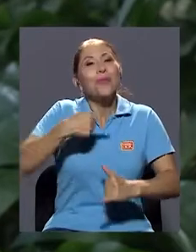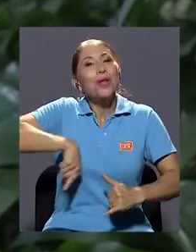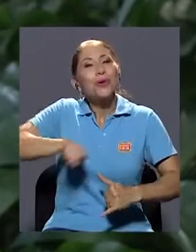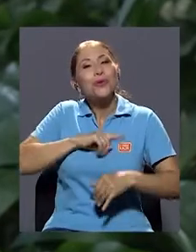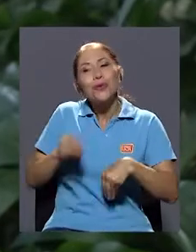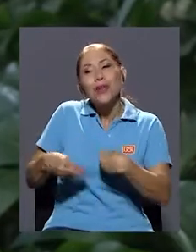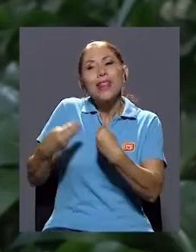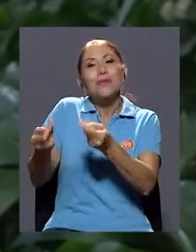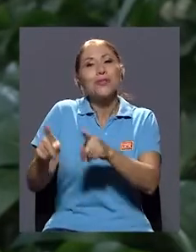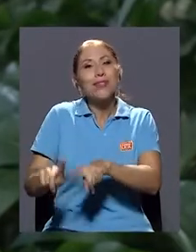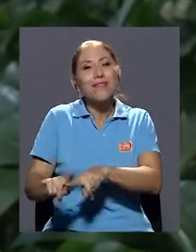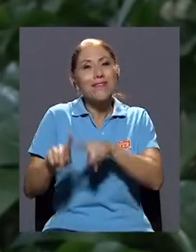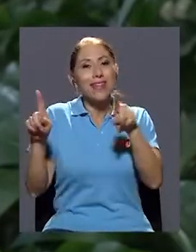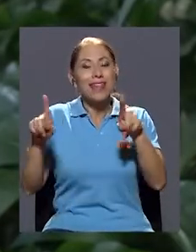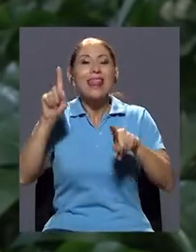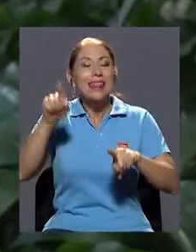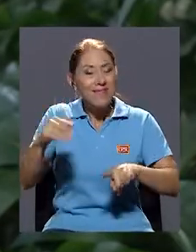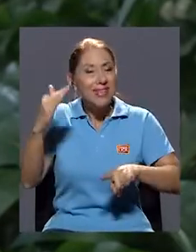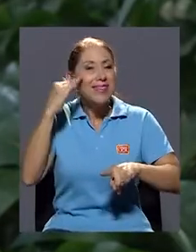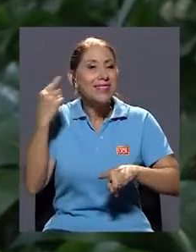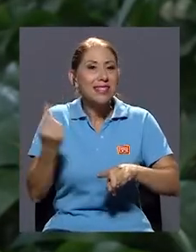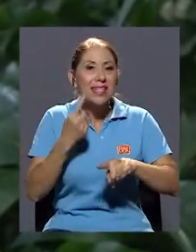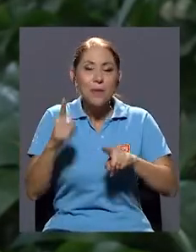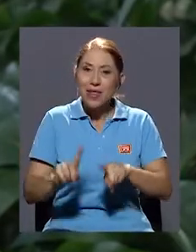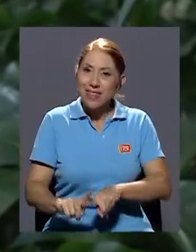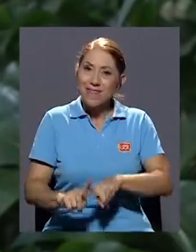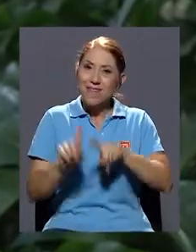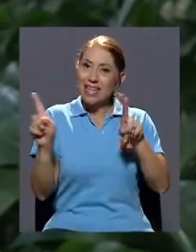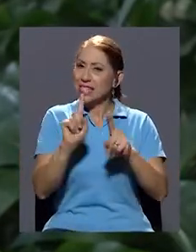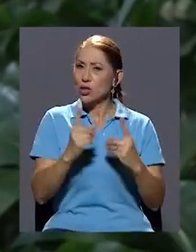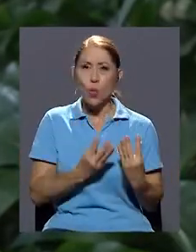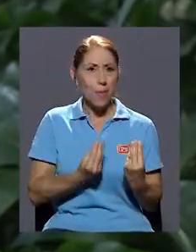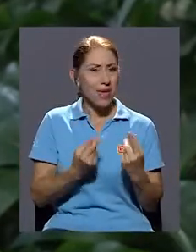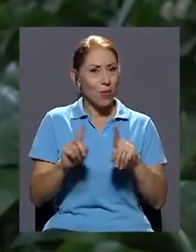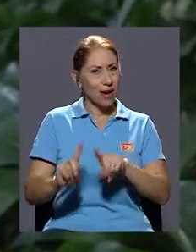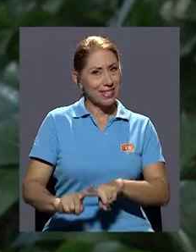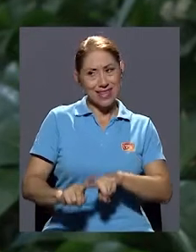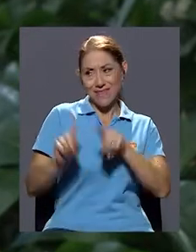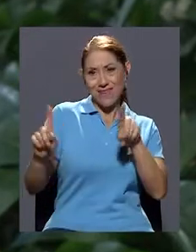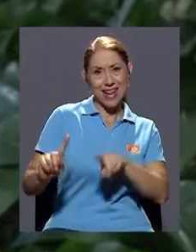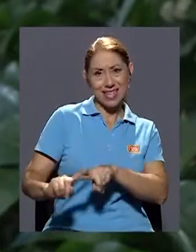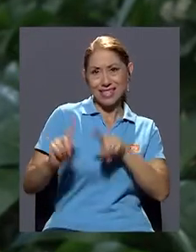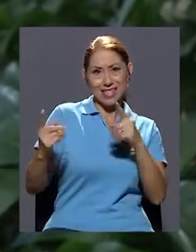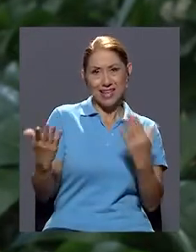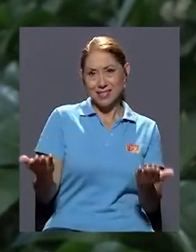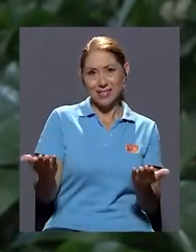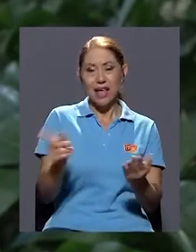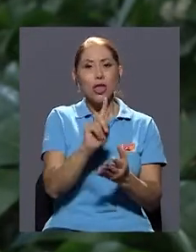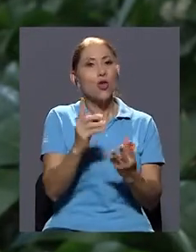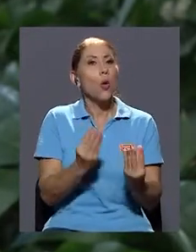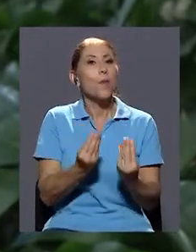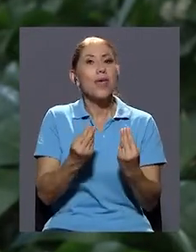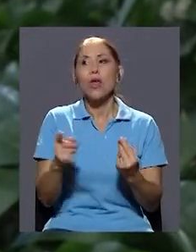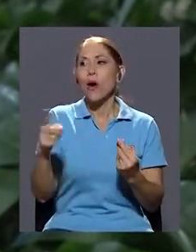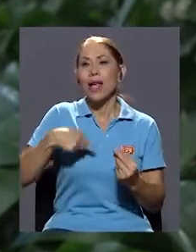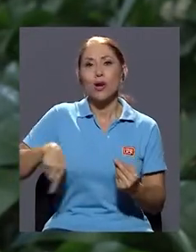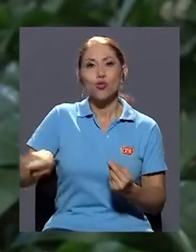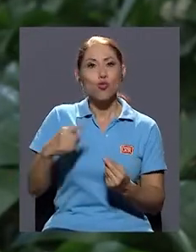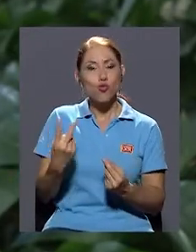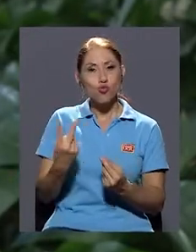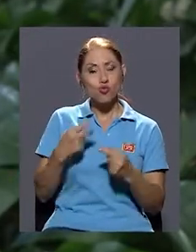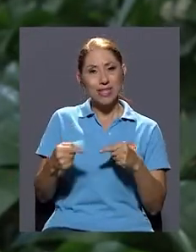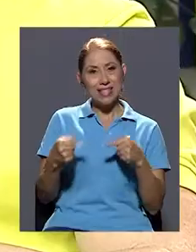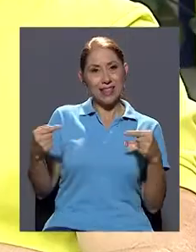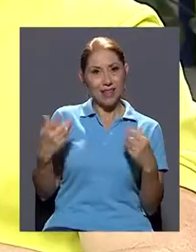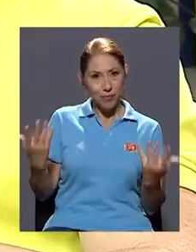perder de vista que van a haber siempre diferencias y no hay que tenerle miedo a las diferencias. No hay que tenerle miedo a que disentimos.